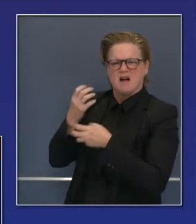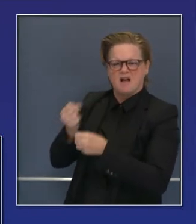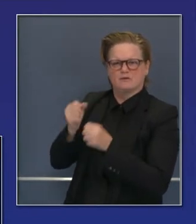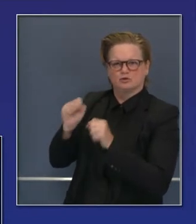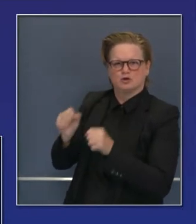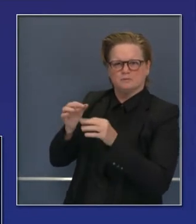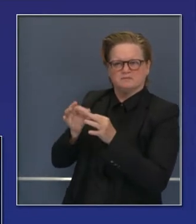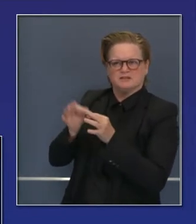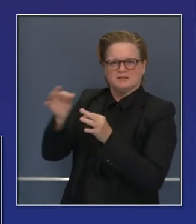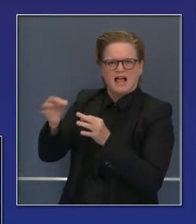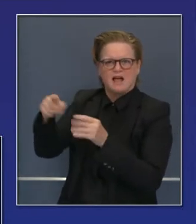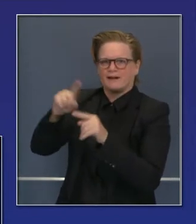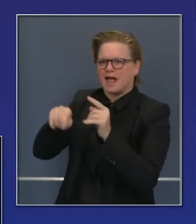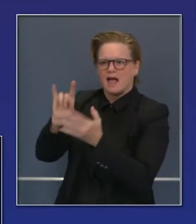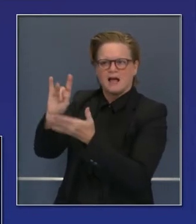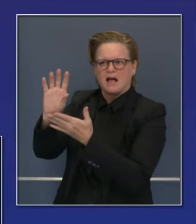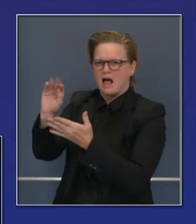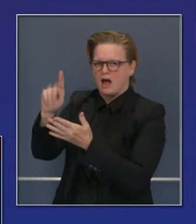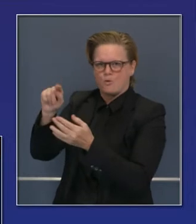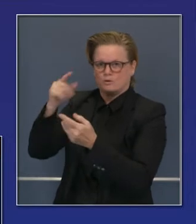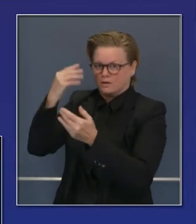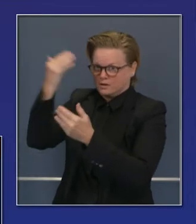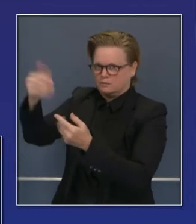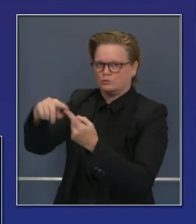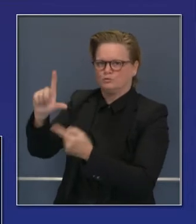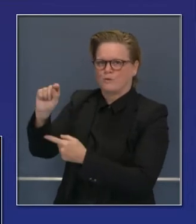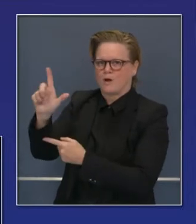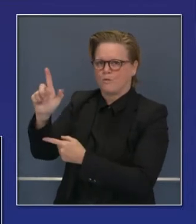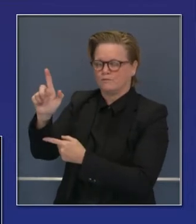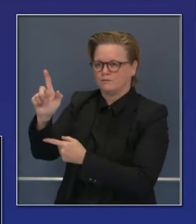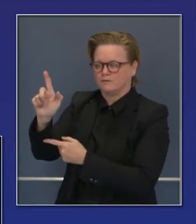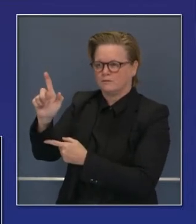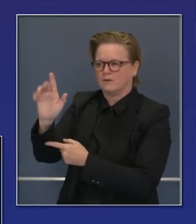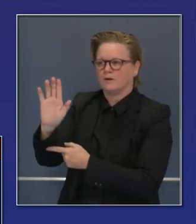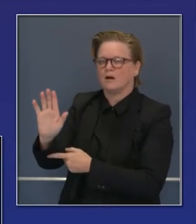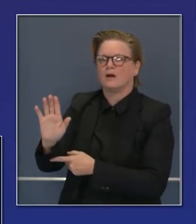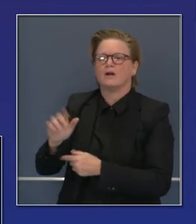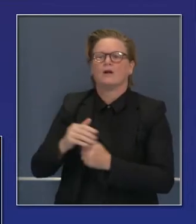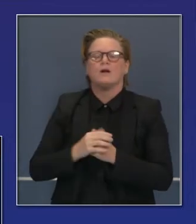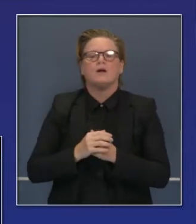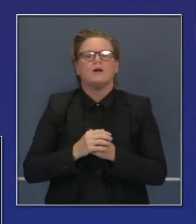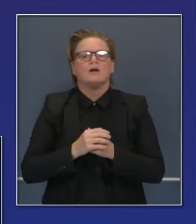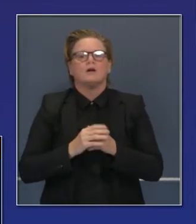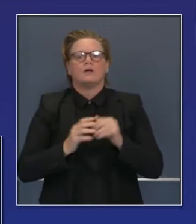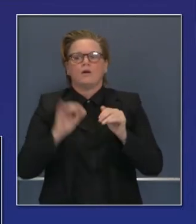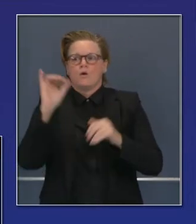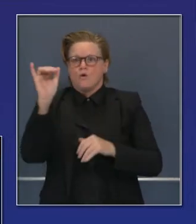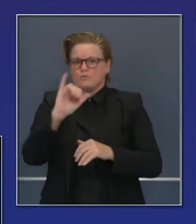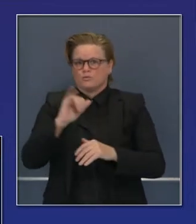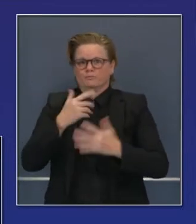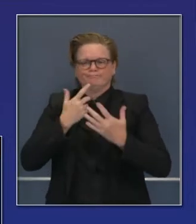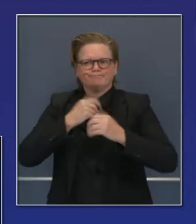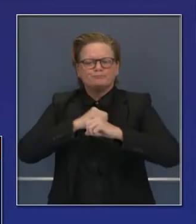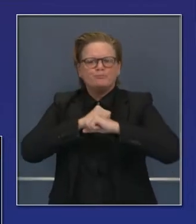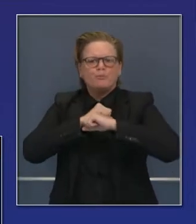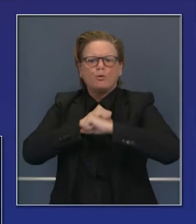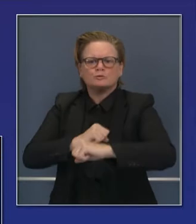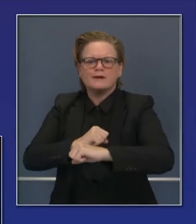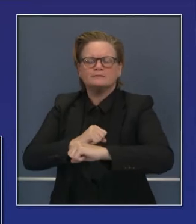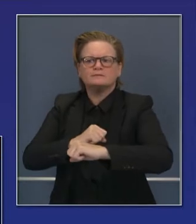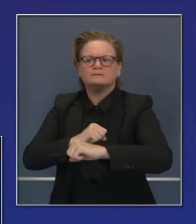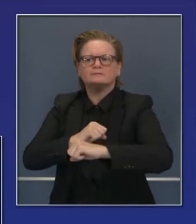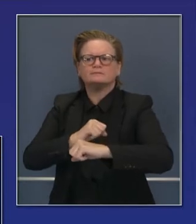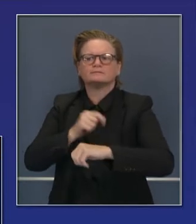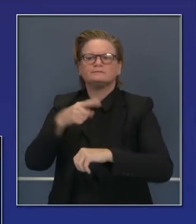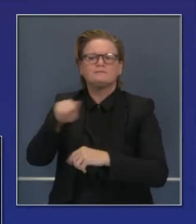confiados que se podrá extender más allá del fin del año. También hemos hecho mucho para apoyar y proteger a trabajadores